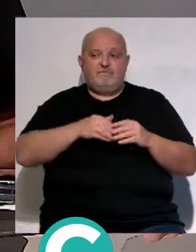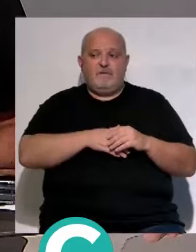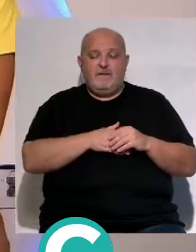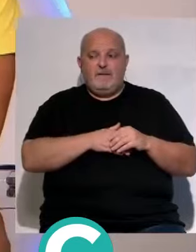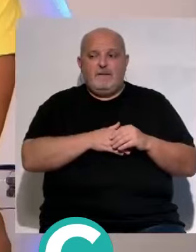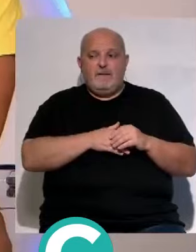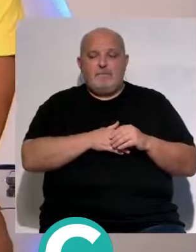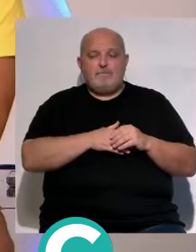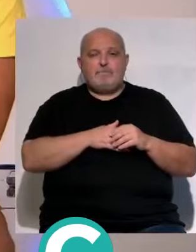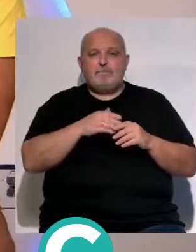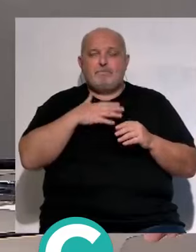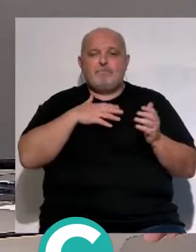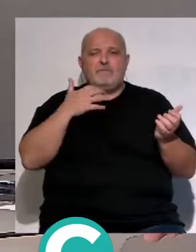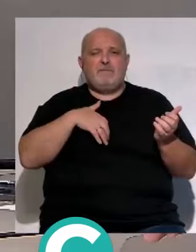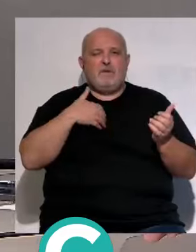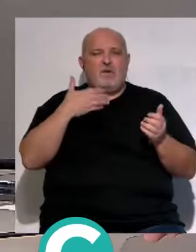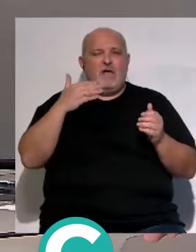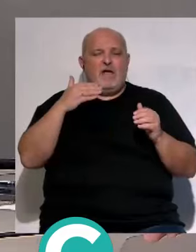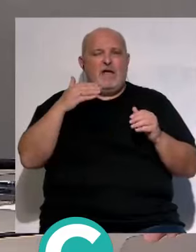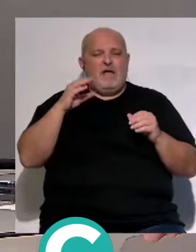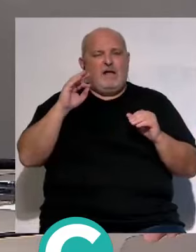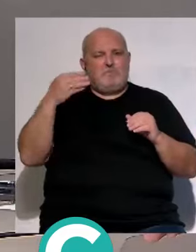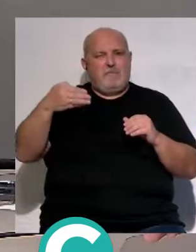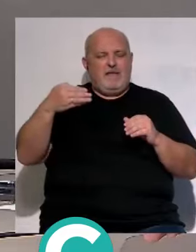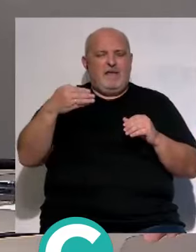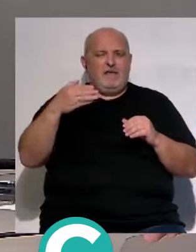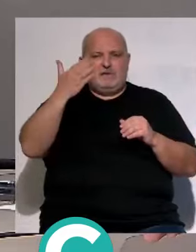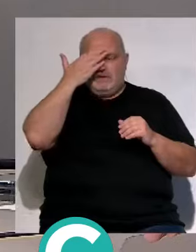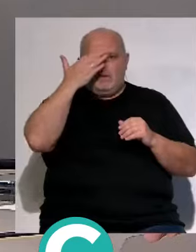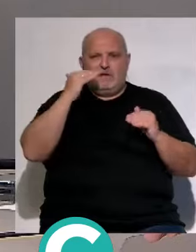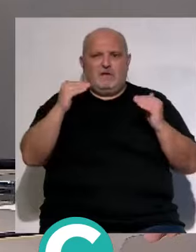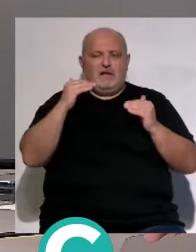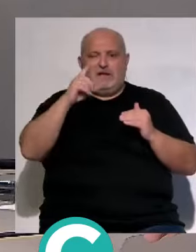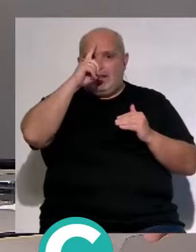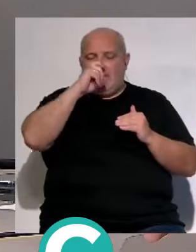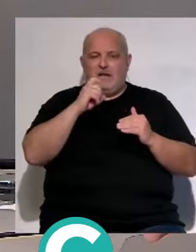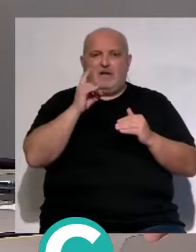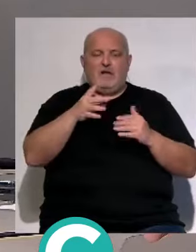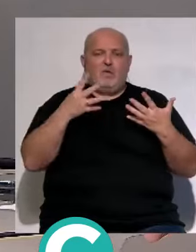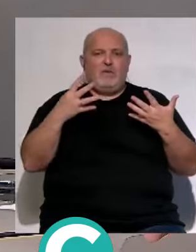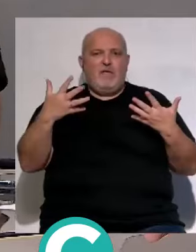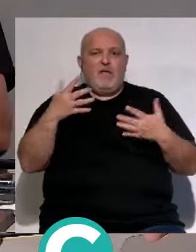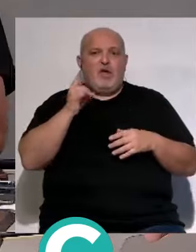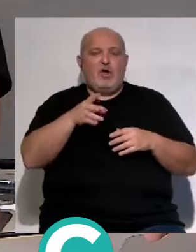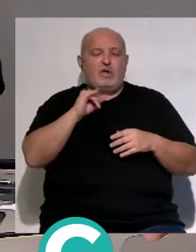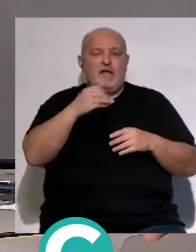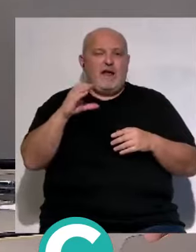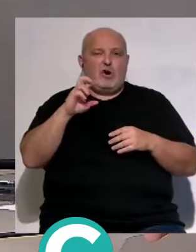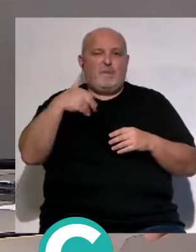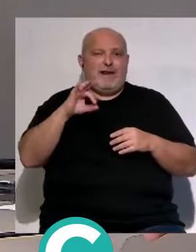estaba llamado el chaval del Sevilla Atlético a ser titular en el Sevilla en esta temporada y marcar nueve y diez goles pero